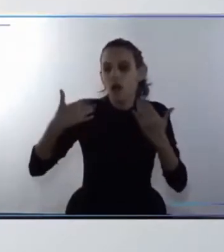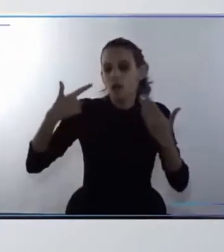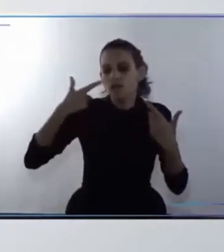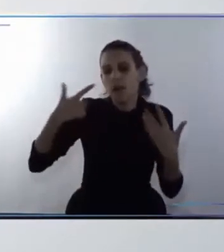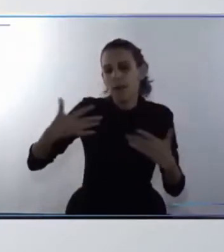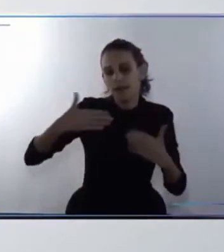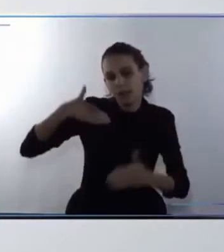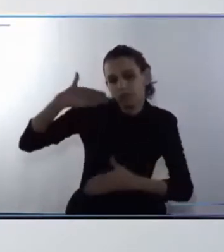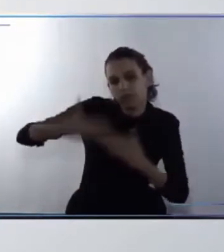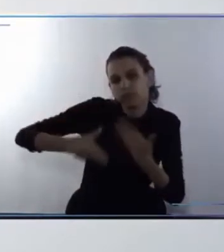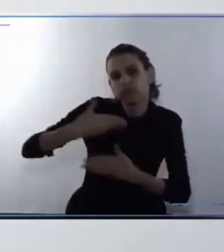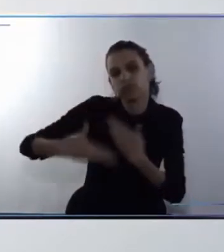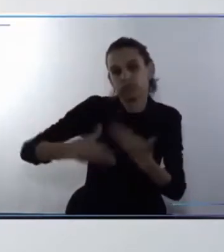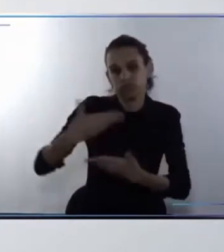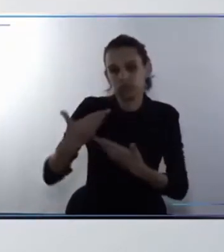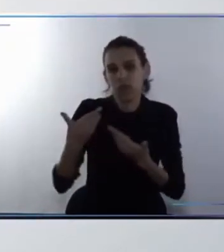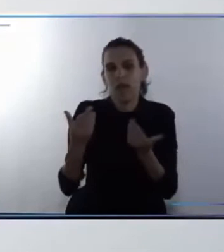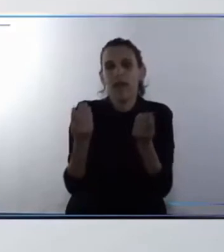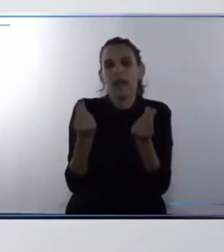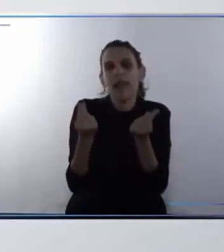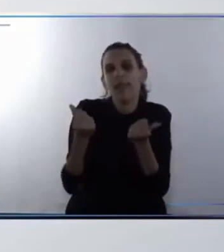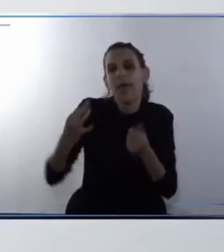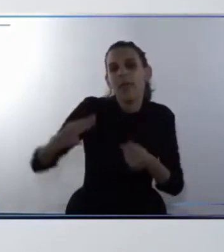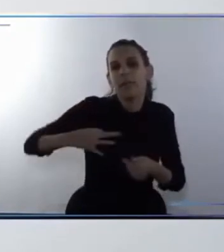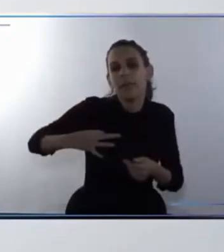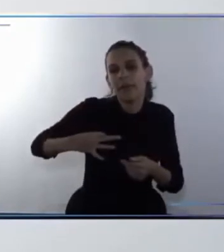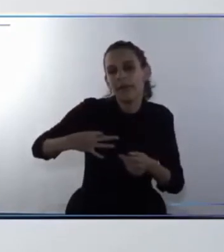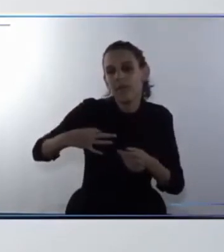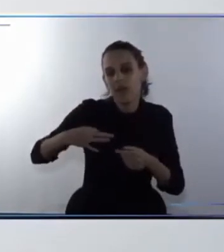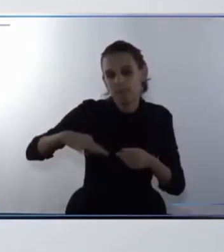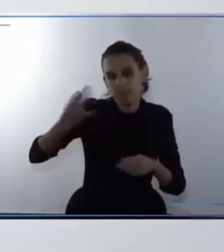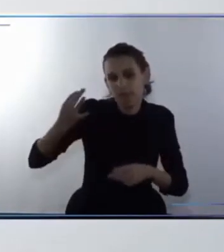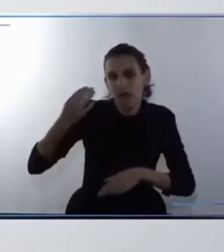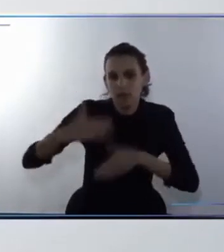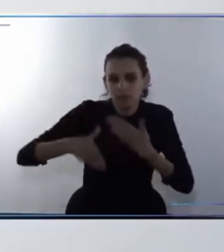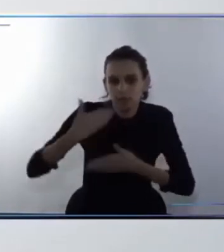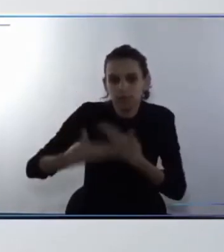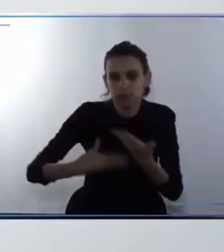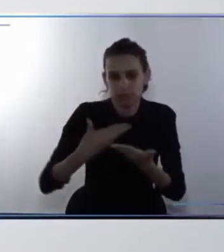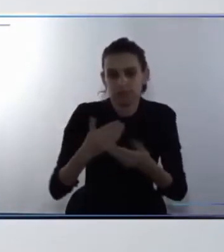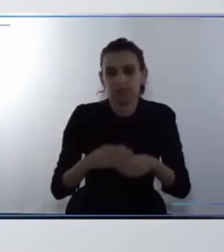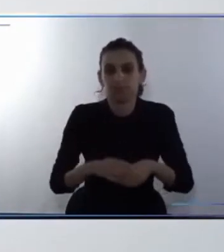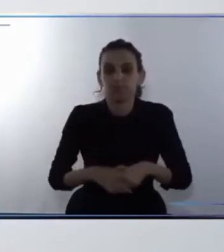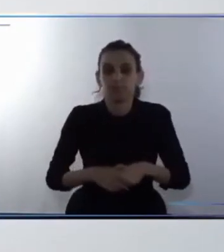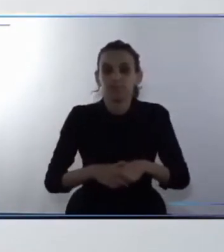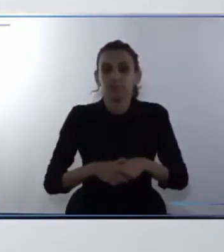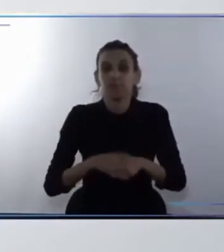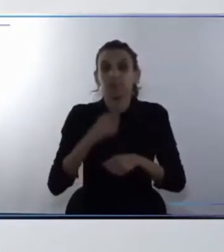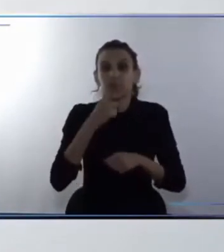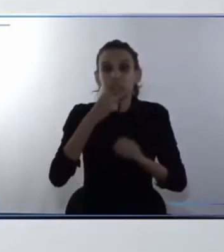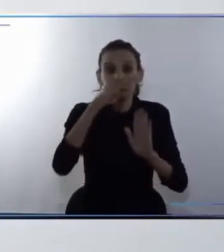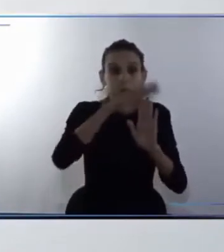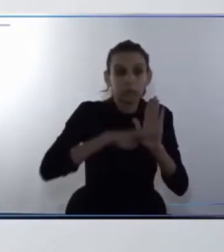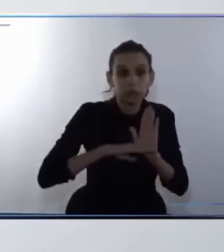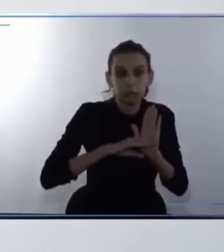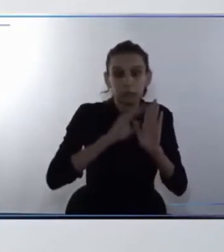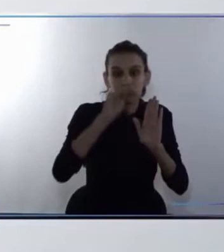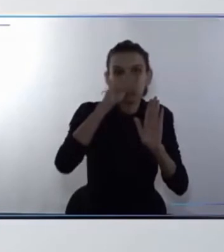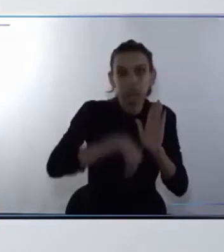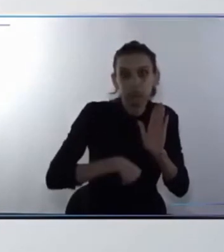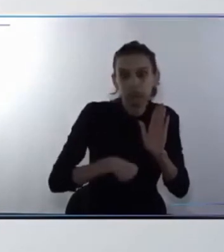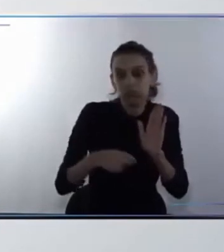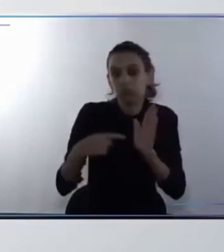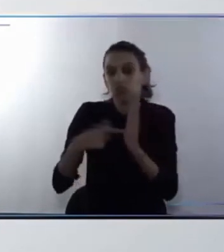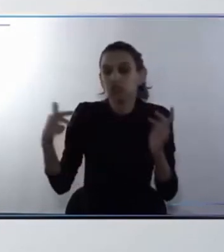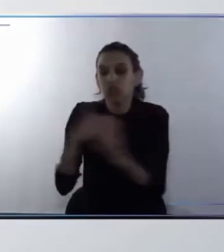progreso con calidad de vida y cohesión social. Por el contrario las ciudades que no tienen proyecto